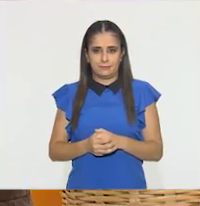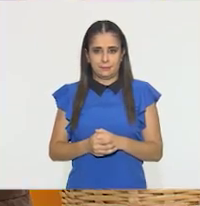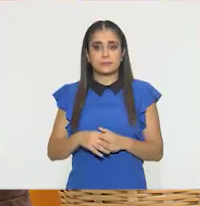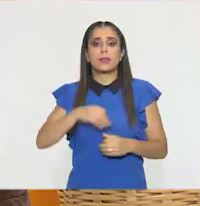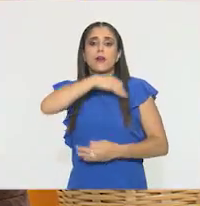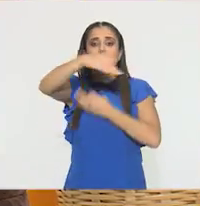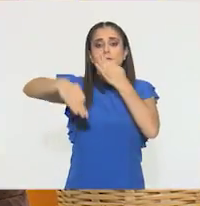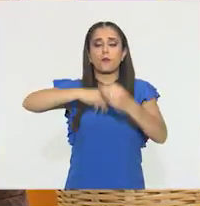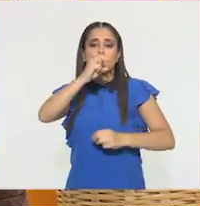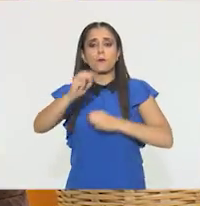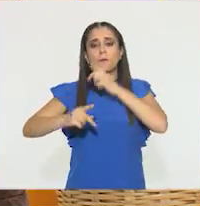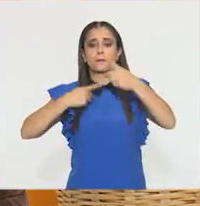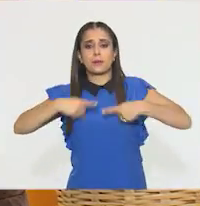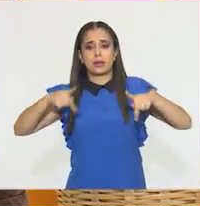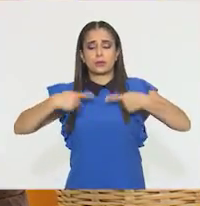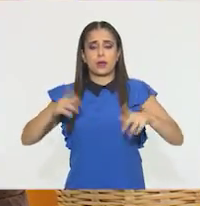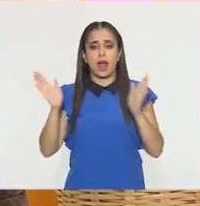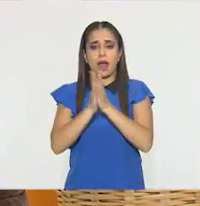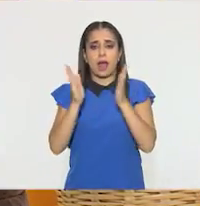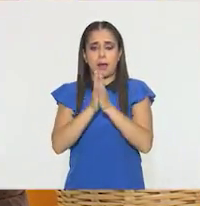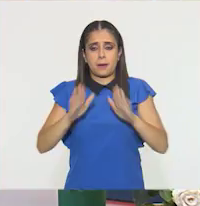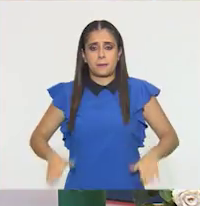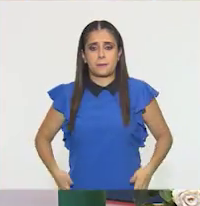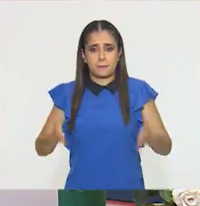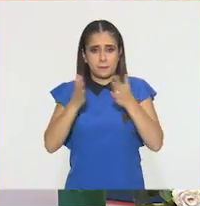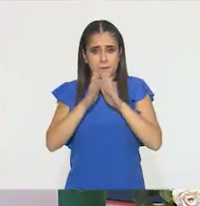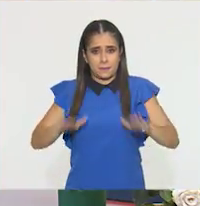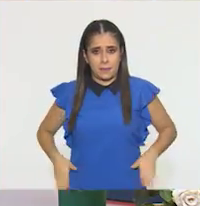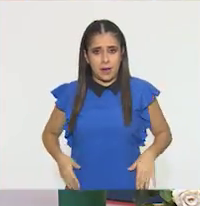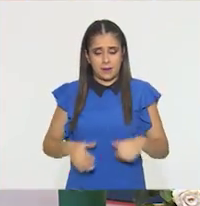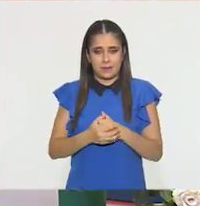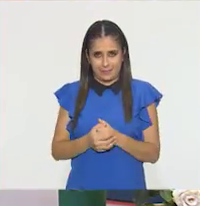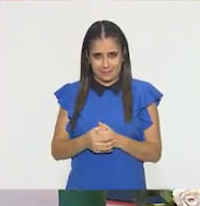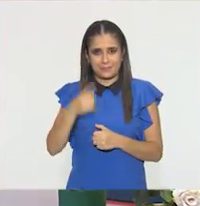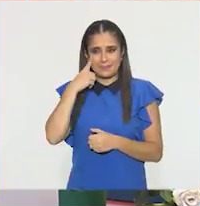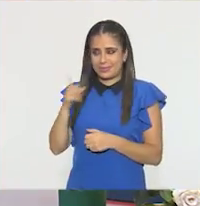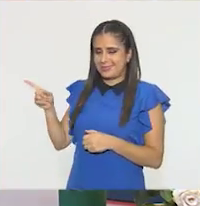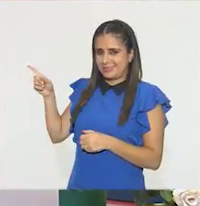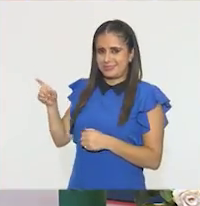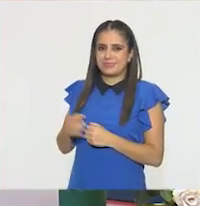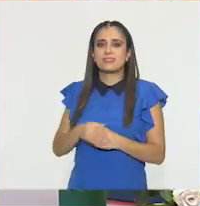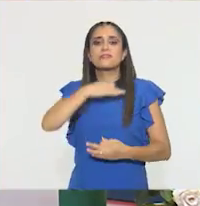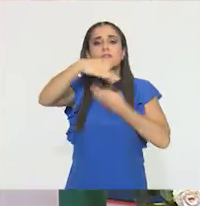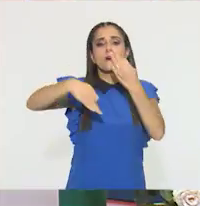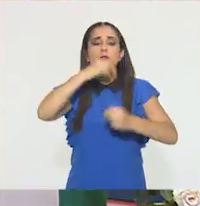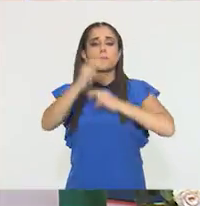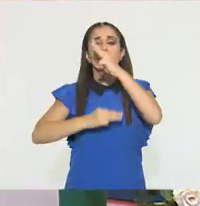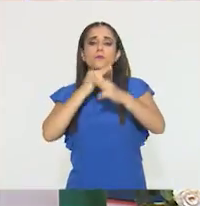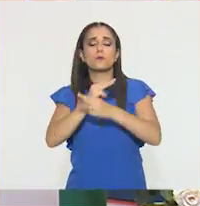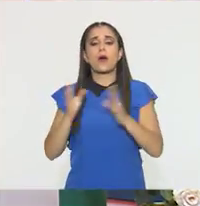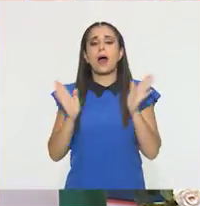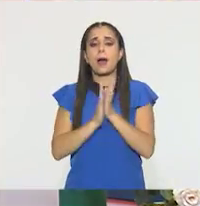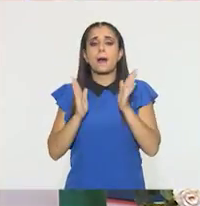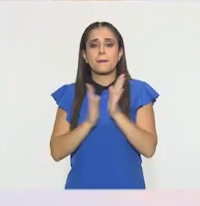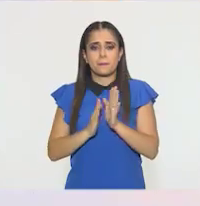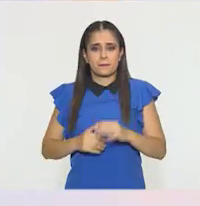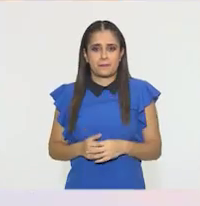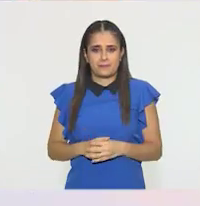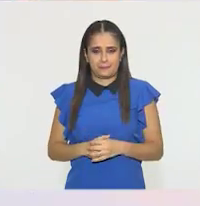Todo mundo aplaude. aplaude. Bien. Vamos a hacerlo al mismo tiempo, María. Ok. Todo mundo aplaude.